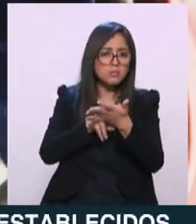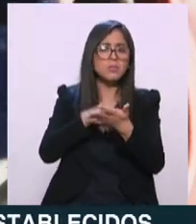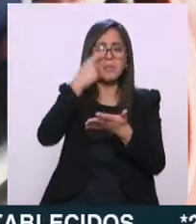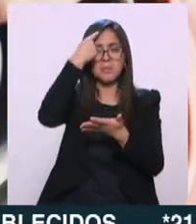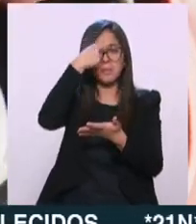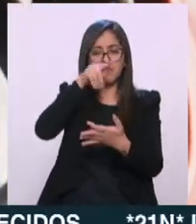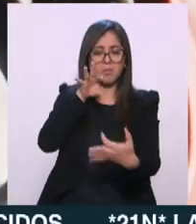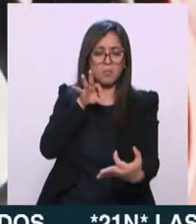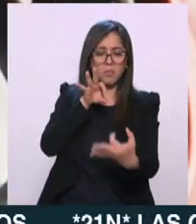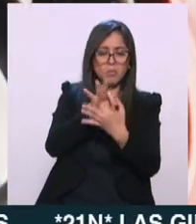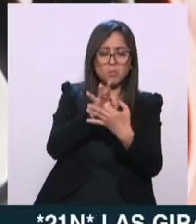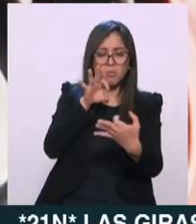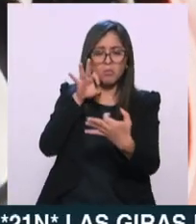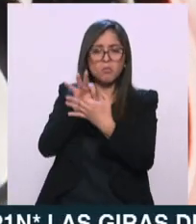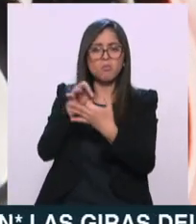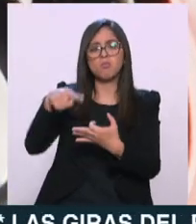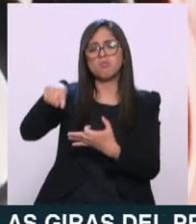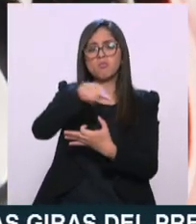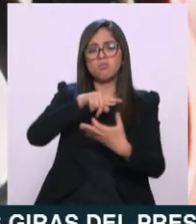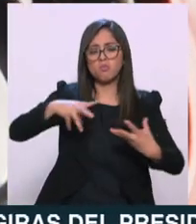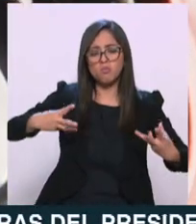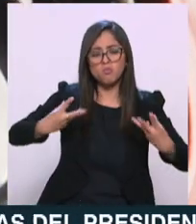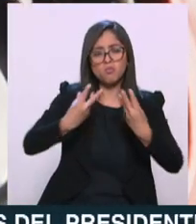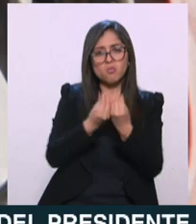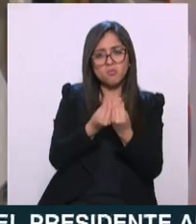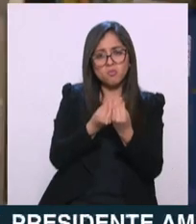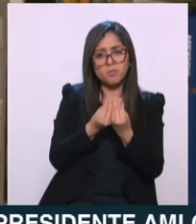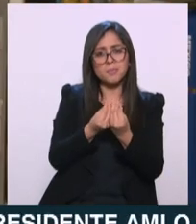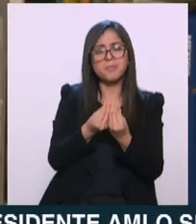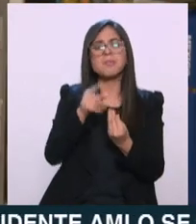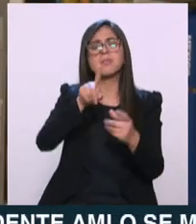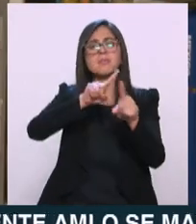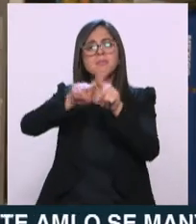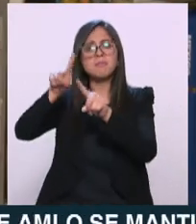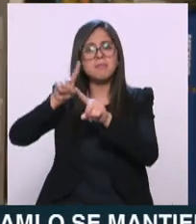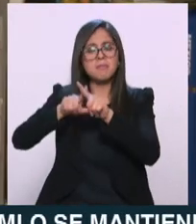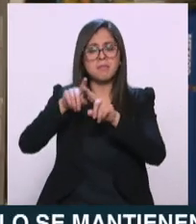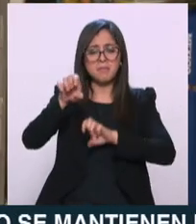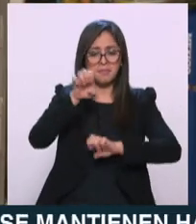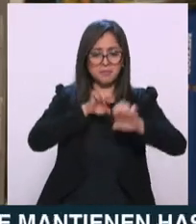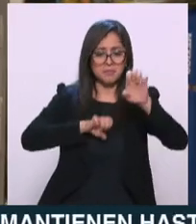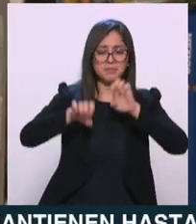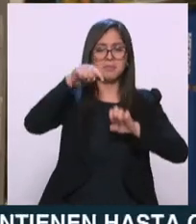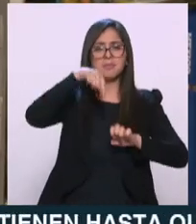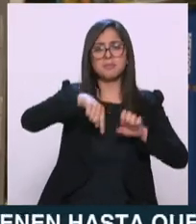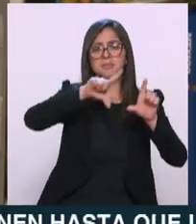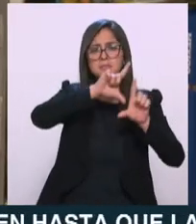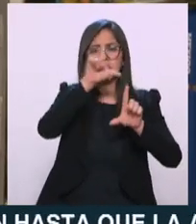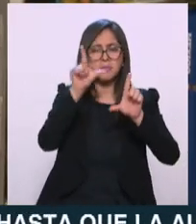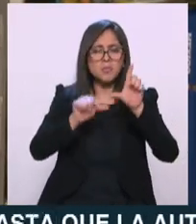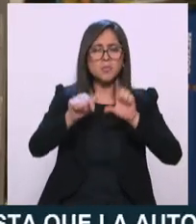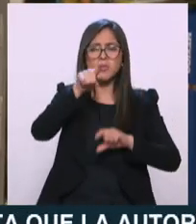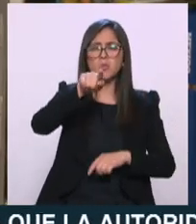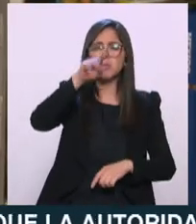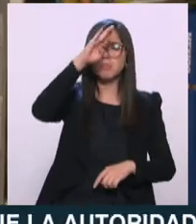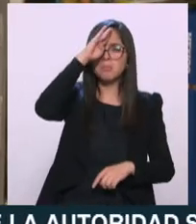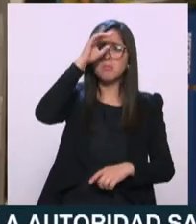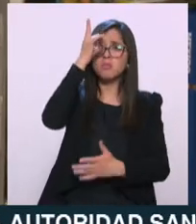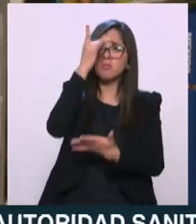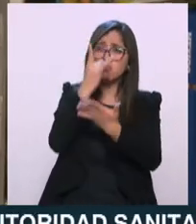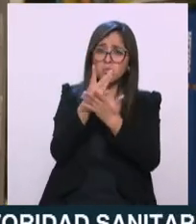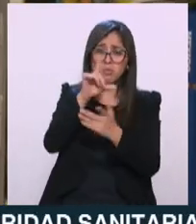organizando en estas redes y cadenas de valor a empresas nacionales no quiere decir que solamente empresas